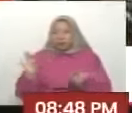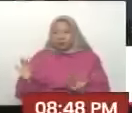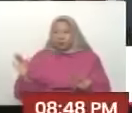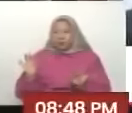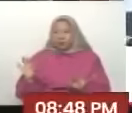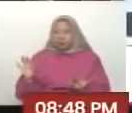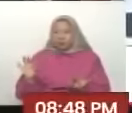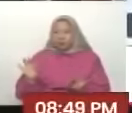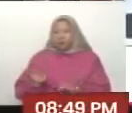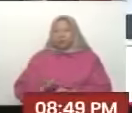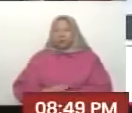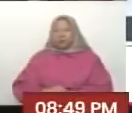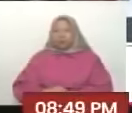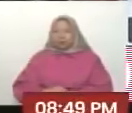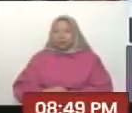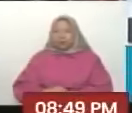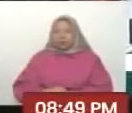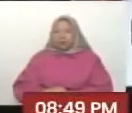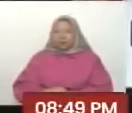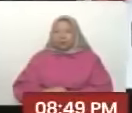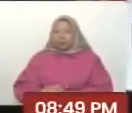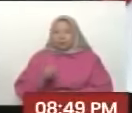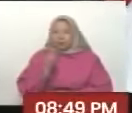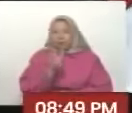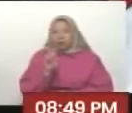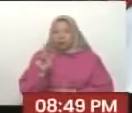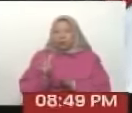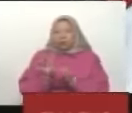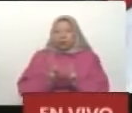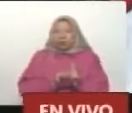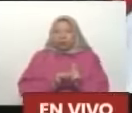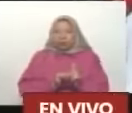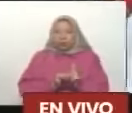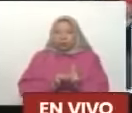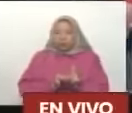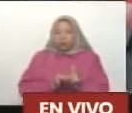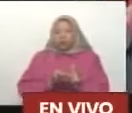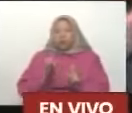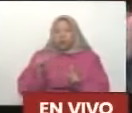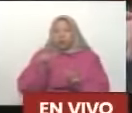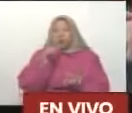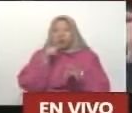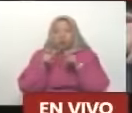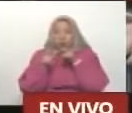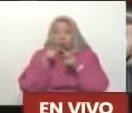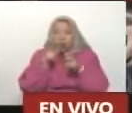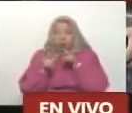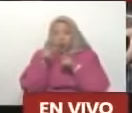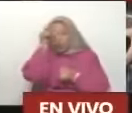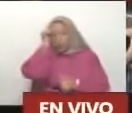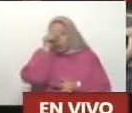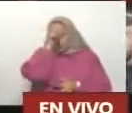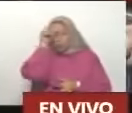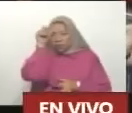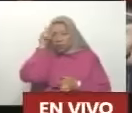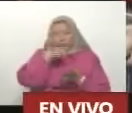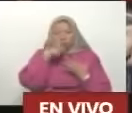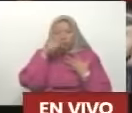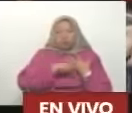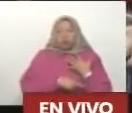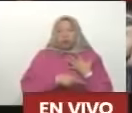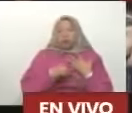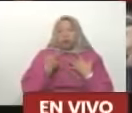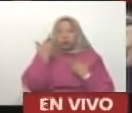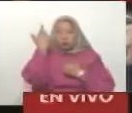en el recuerdo de un día histórico, 21 de abril, primera consulta nacional, la profecía